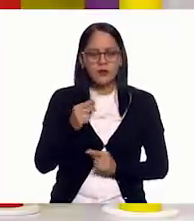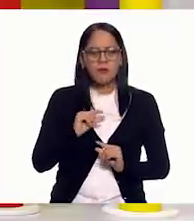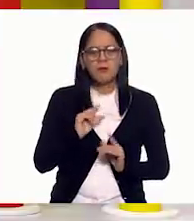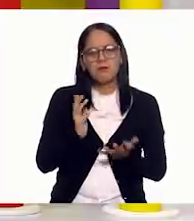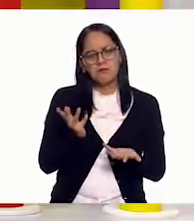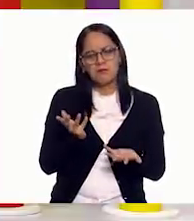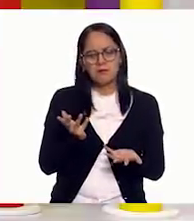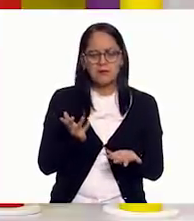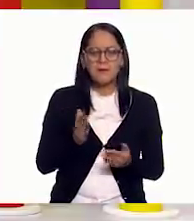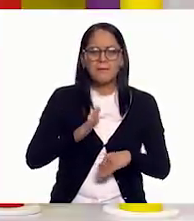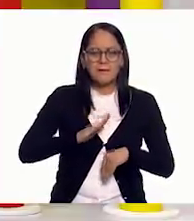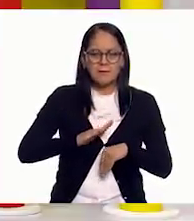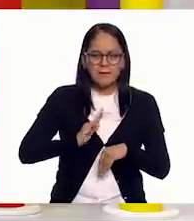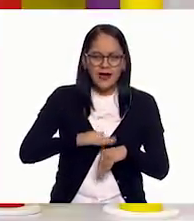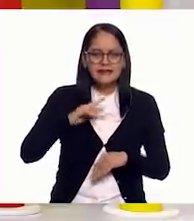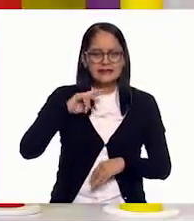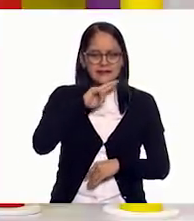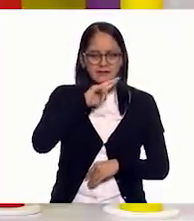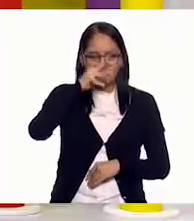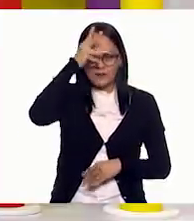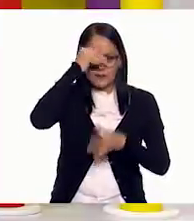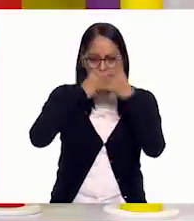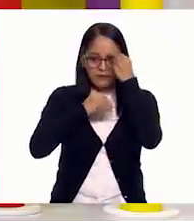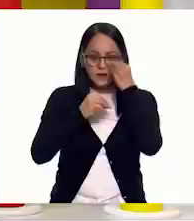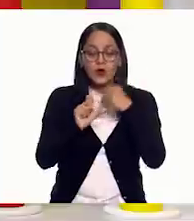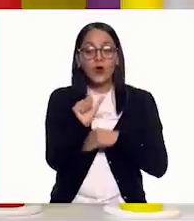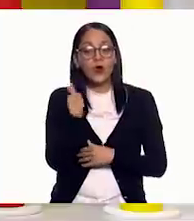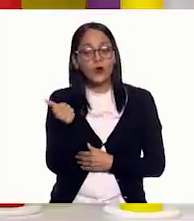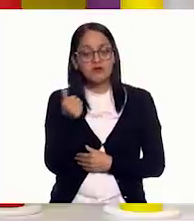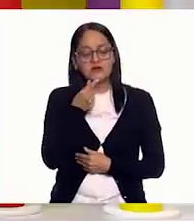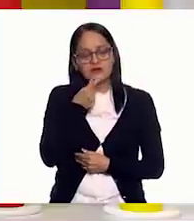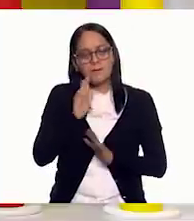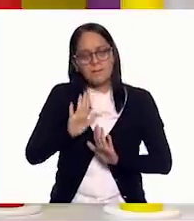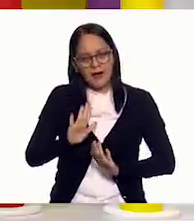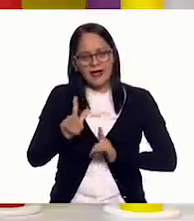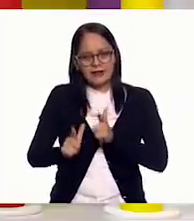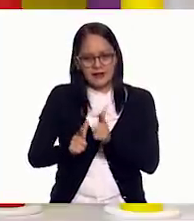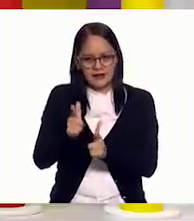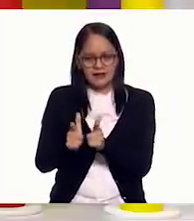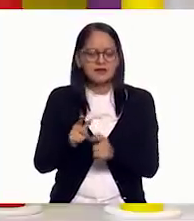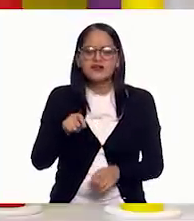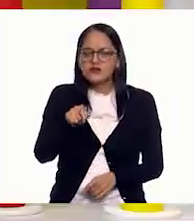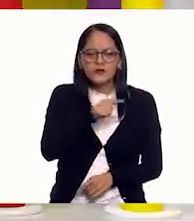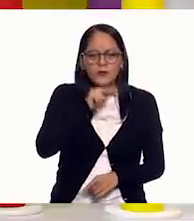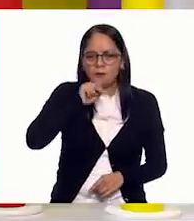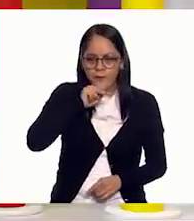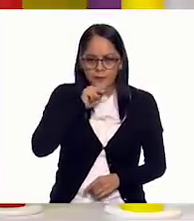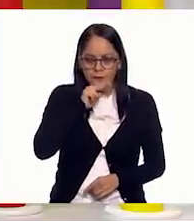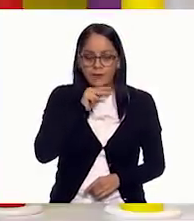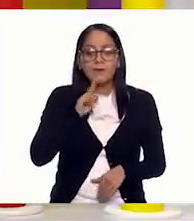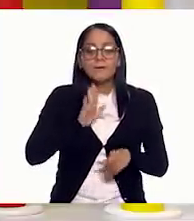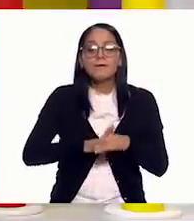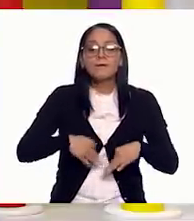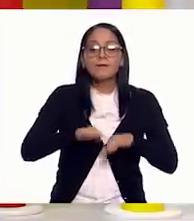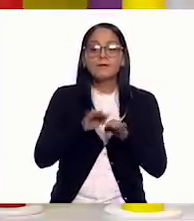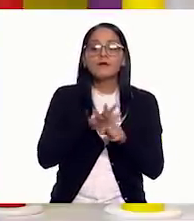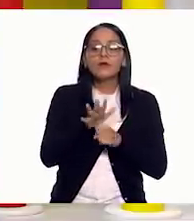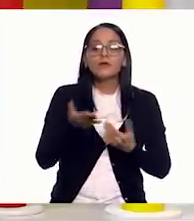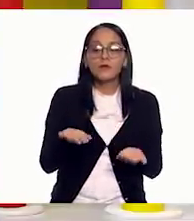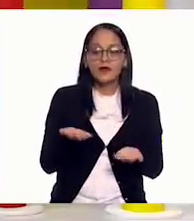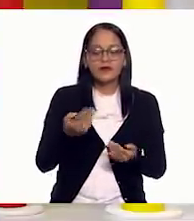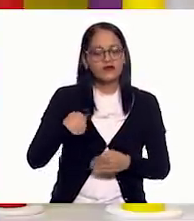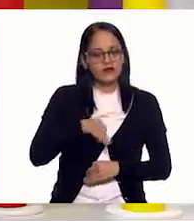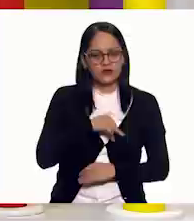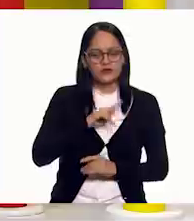haciendo un poco más rápido que otras u otros. Pero no se preocupen. El chiste es que todas y todos